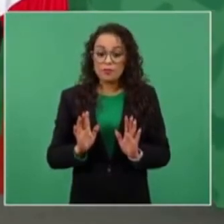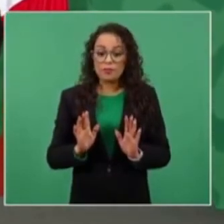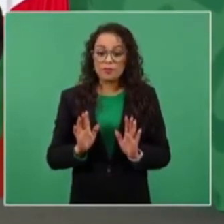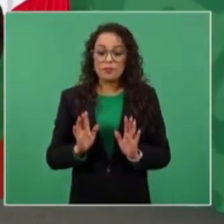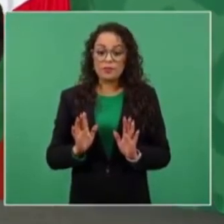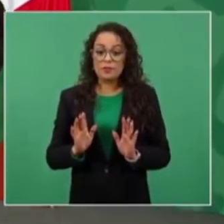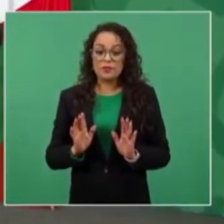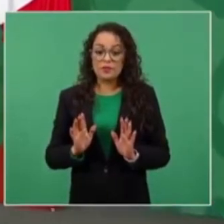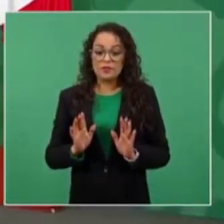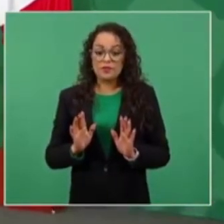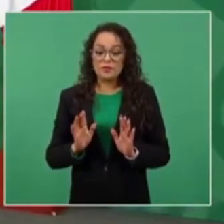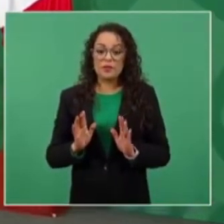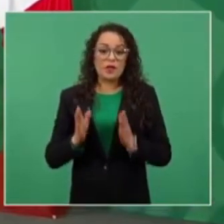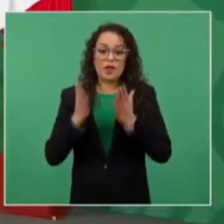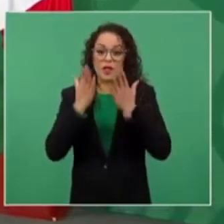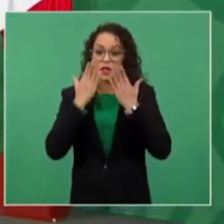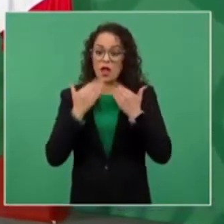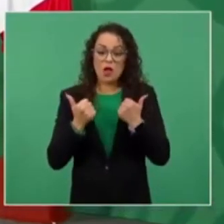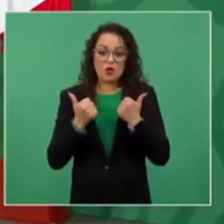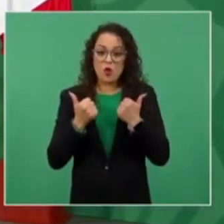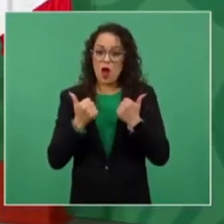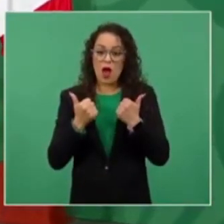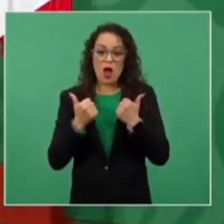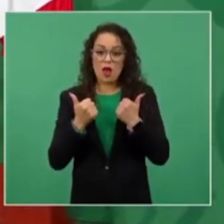los homicidios que había,